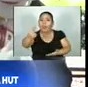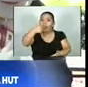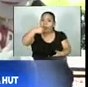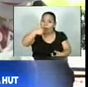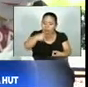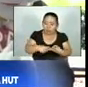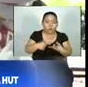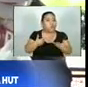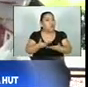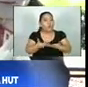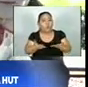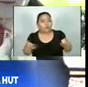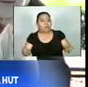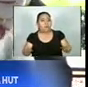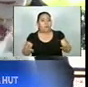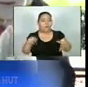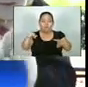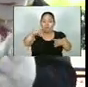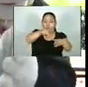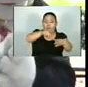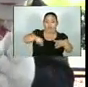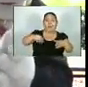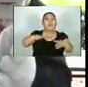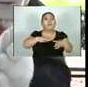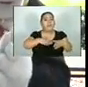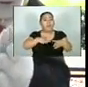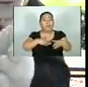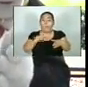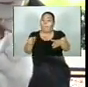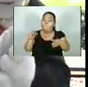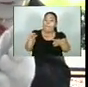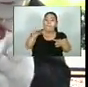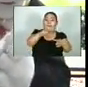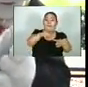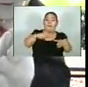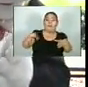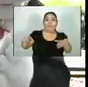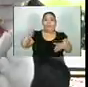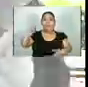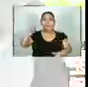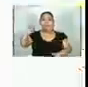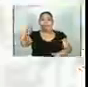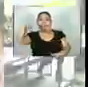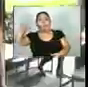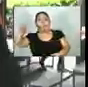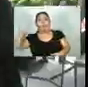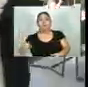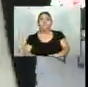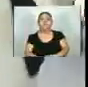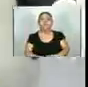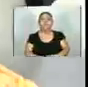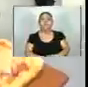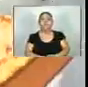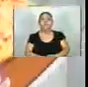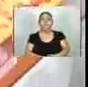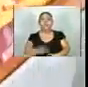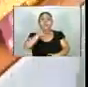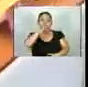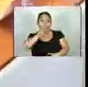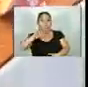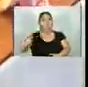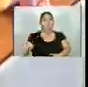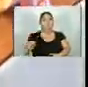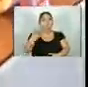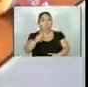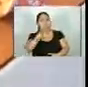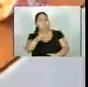producto y adicional le ponemos un topping o un aderezo encima. Son dos nuevas opciones